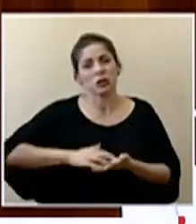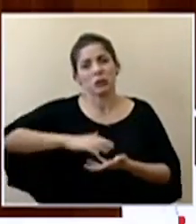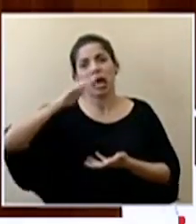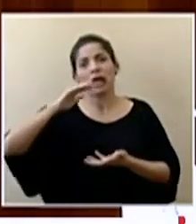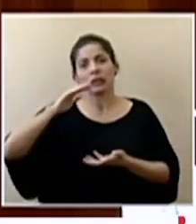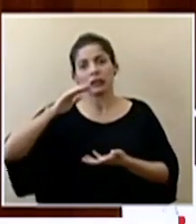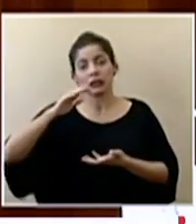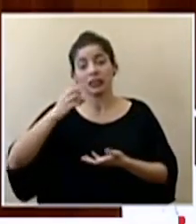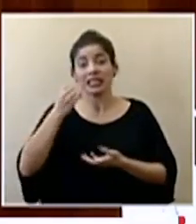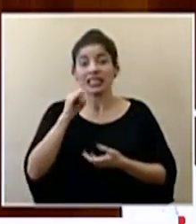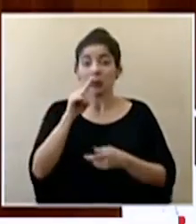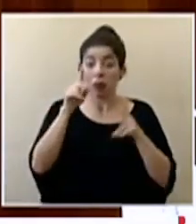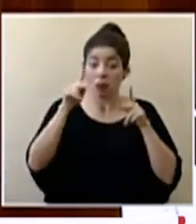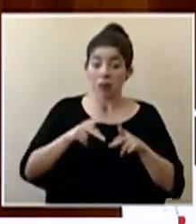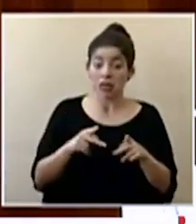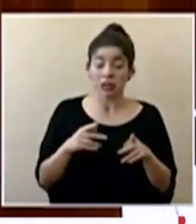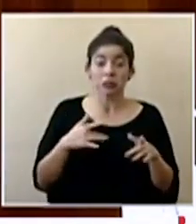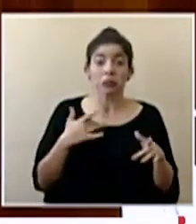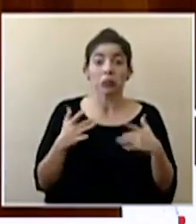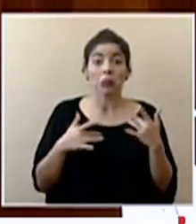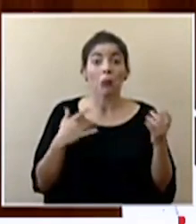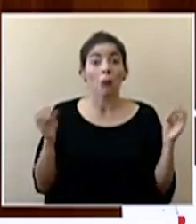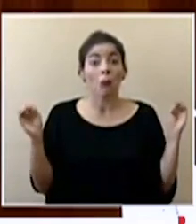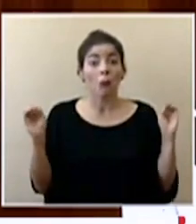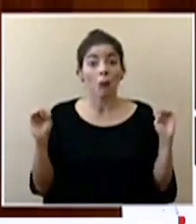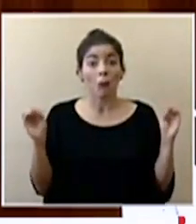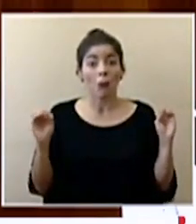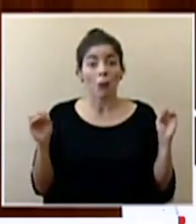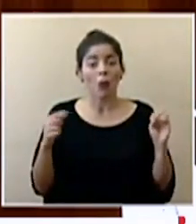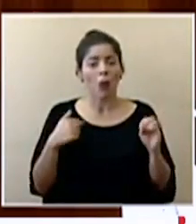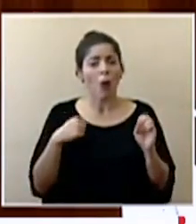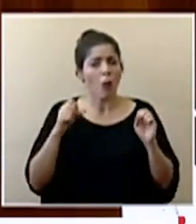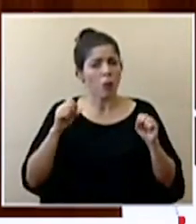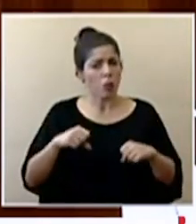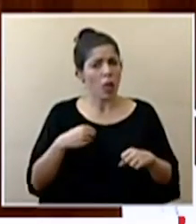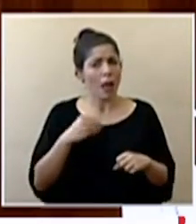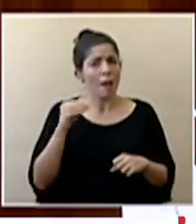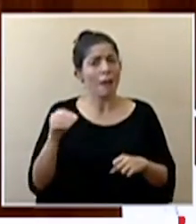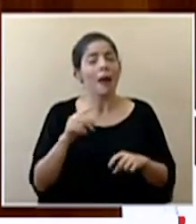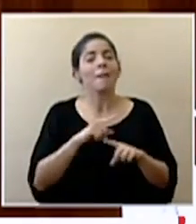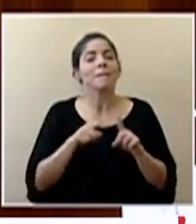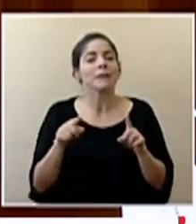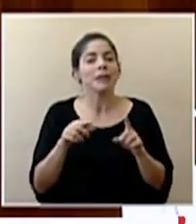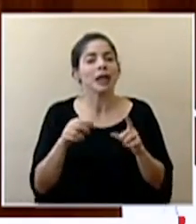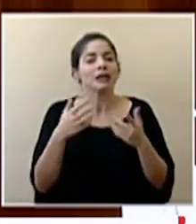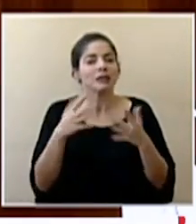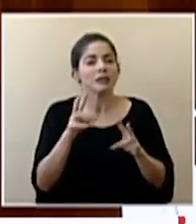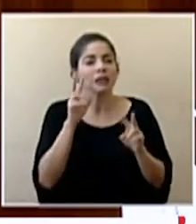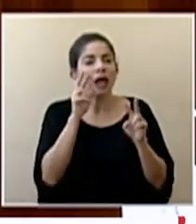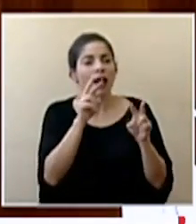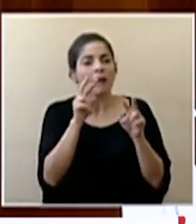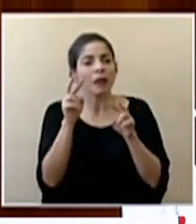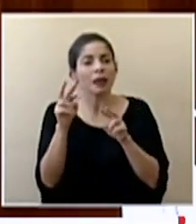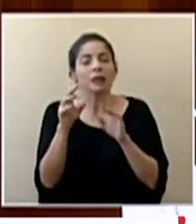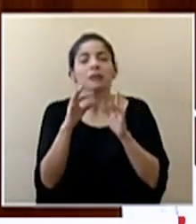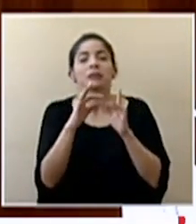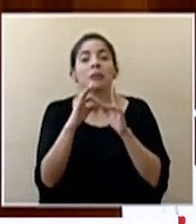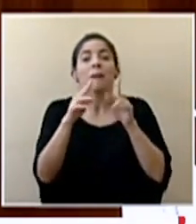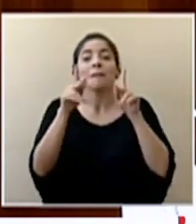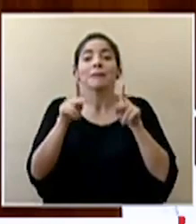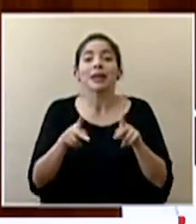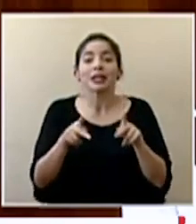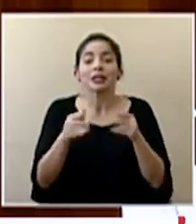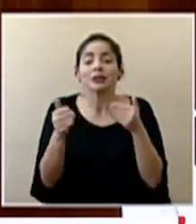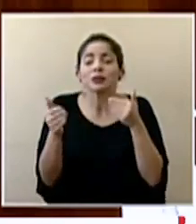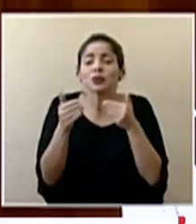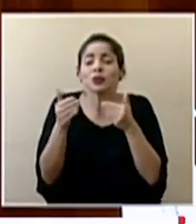en una persona sin síntomas sí puede transmitirlo pero especialmente lo hemos visto incluso para las personas que conviven